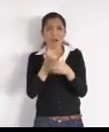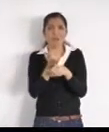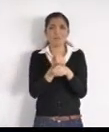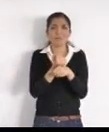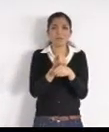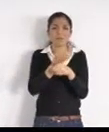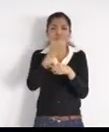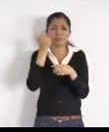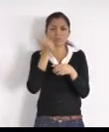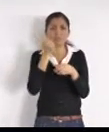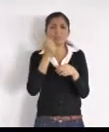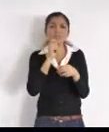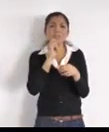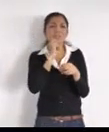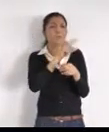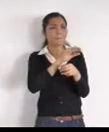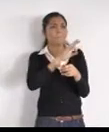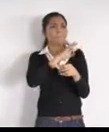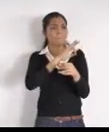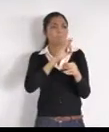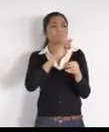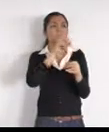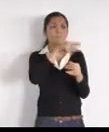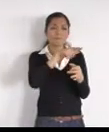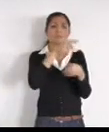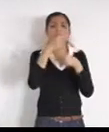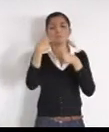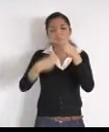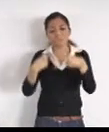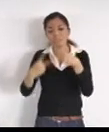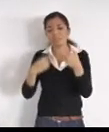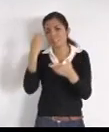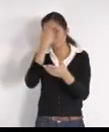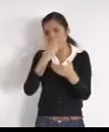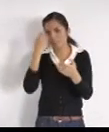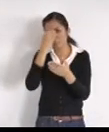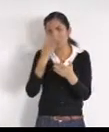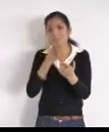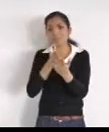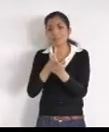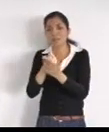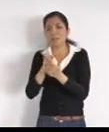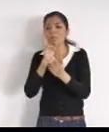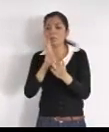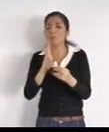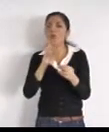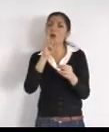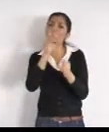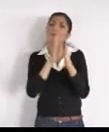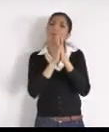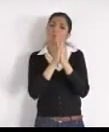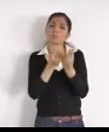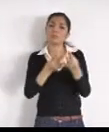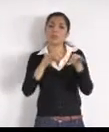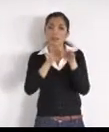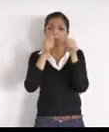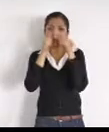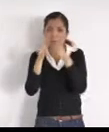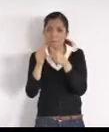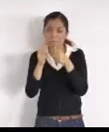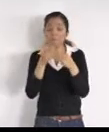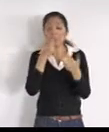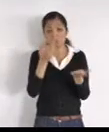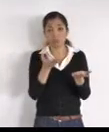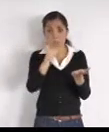recomiendo, tomar acciones, por prioridades, el agua es principal, como ya lo comenté, sí, estoy metido en esa, toda la zona valle, tenemos